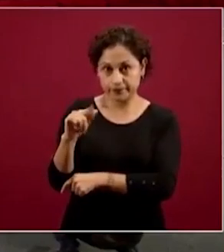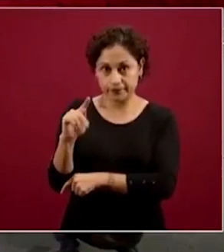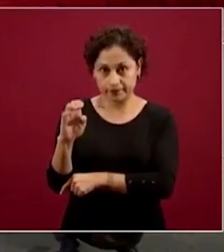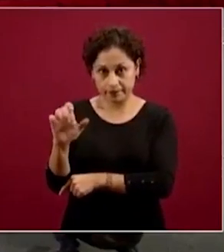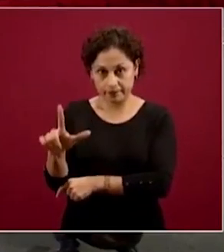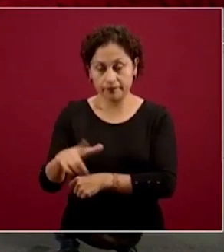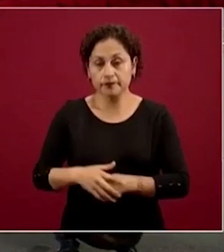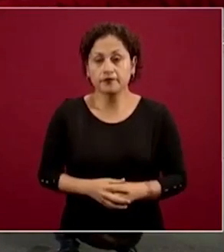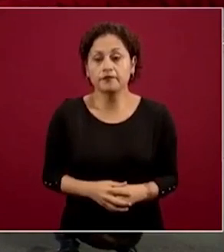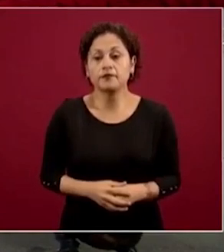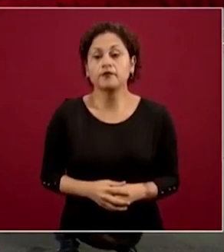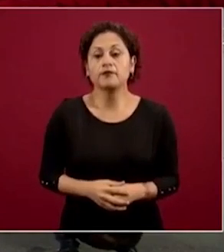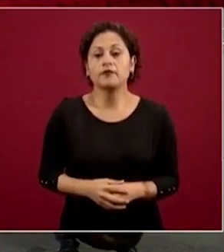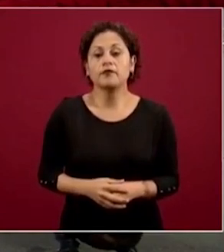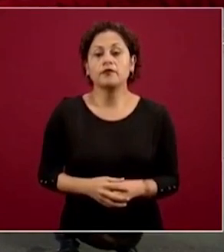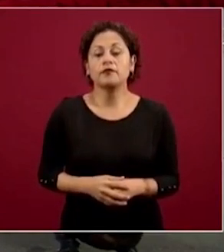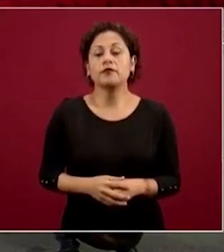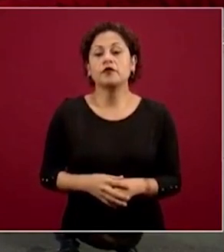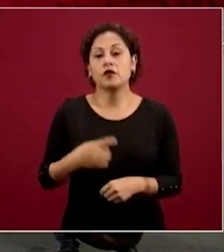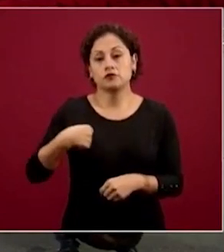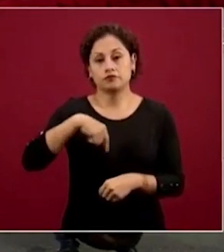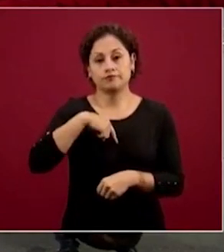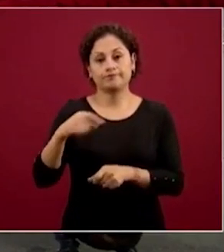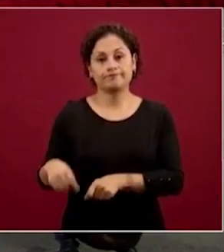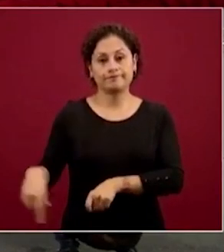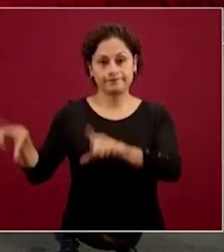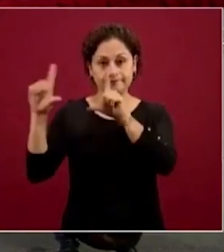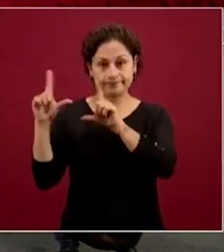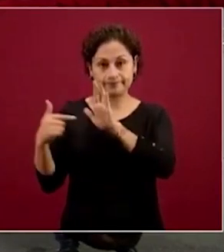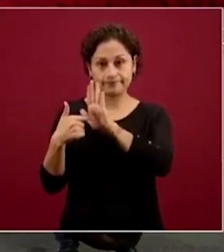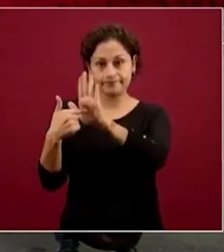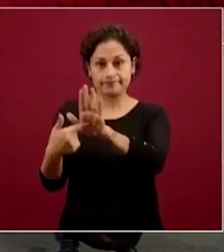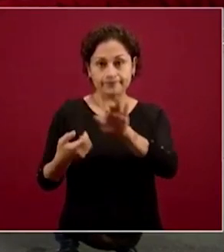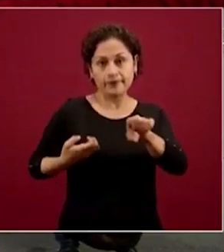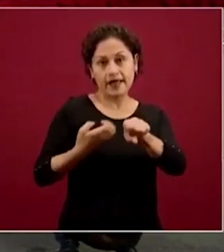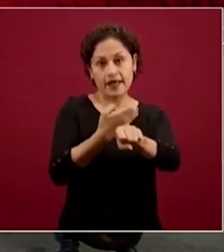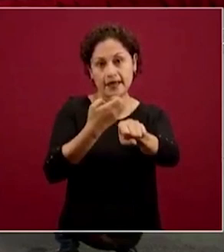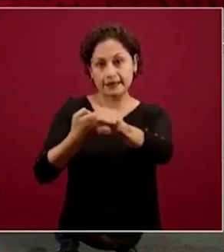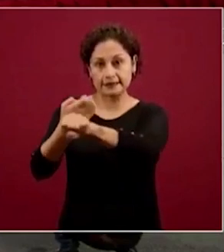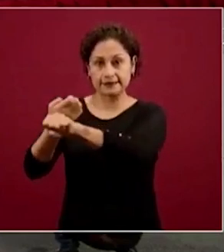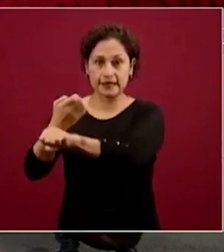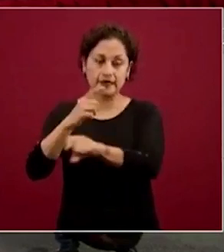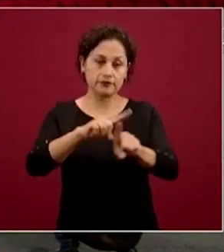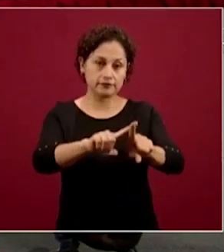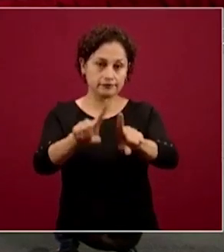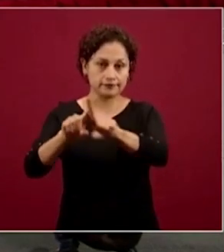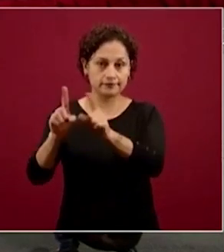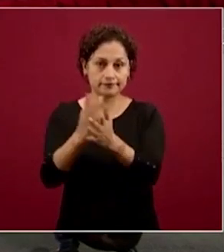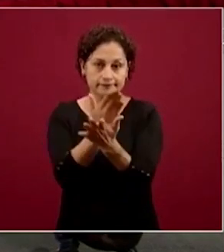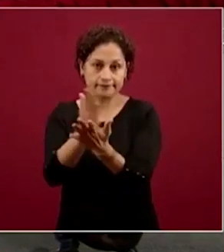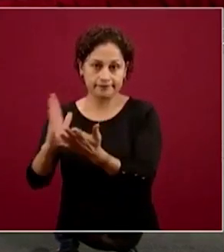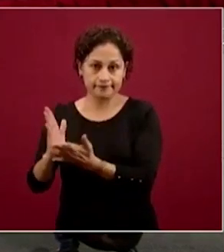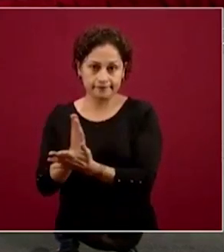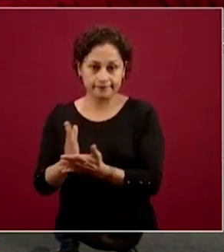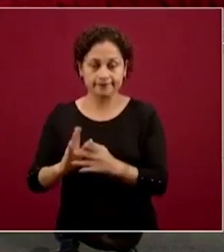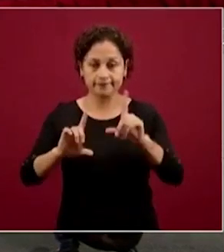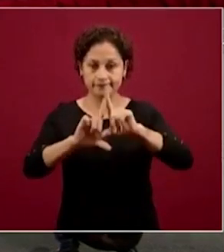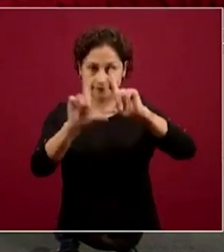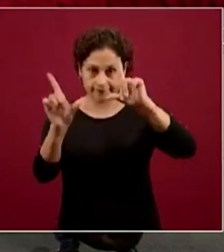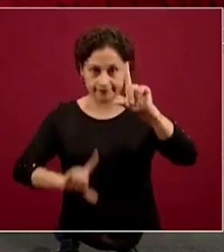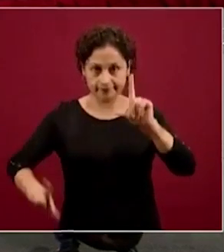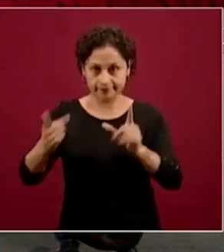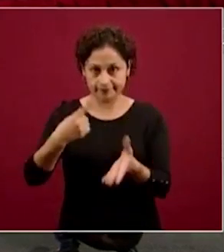Vamos a presentar estas gráficas por estado, por cada estado de nuestra república,